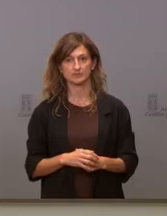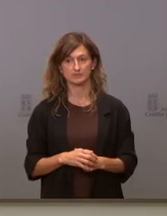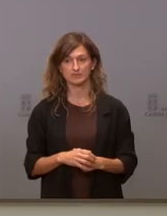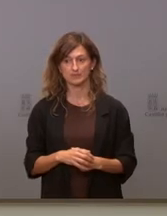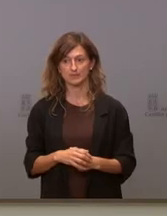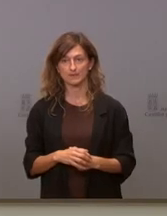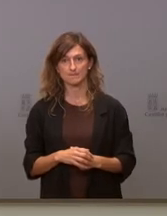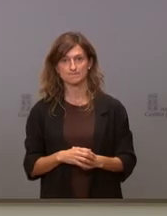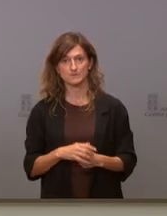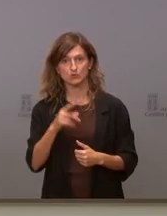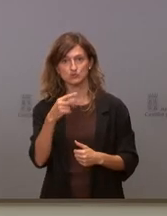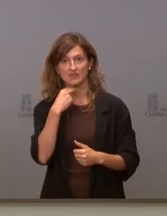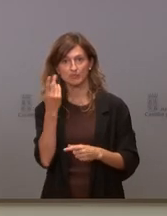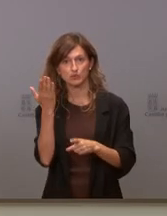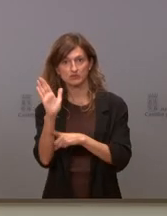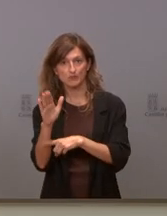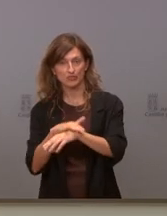¿Y esto lo dice como portavoz del Gobierno?